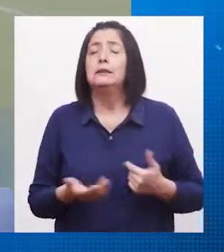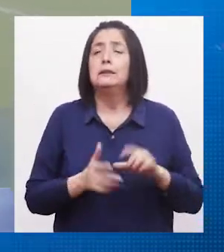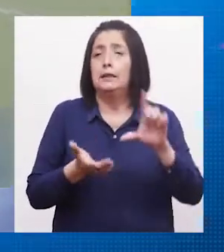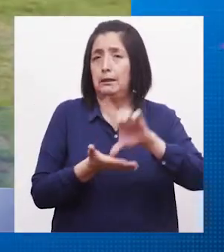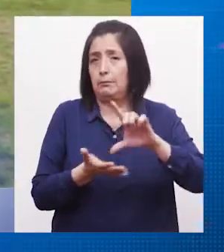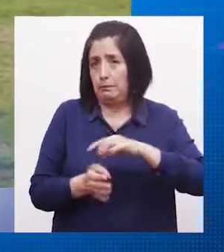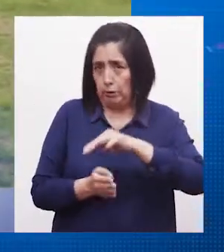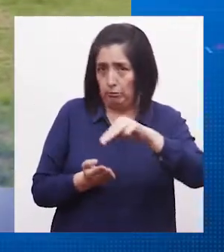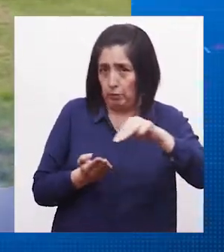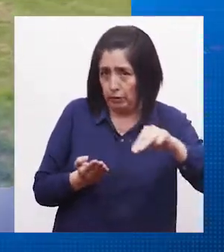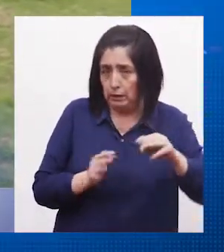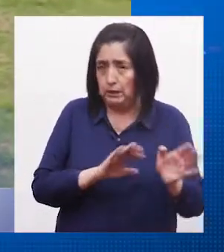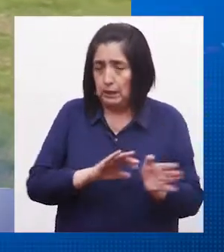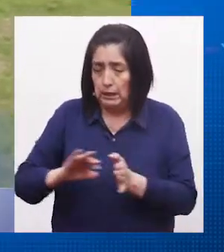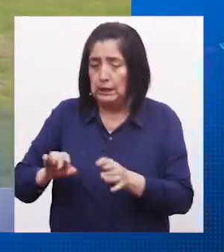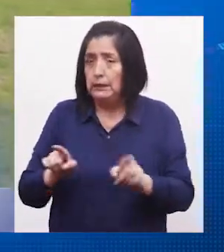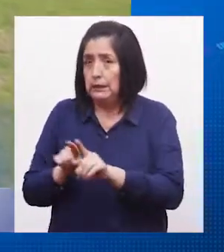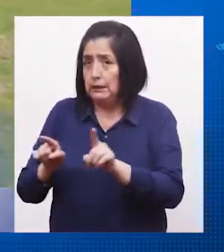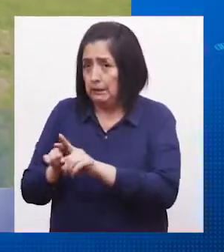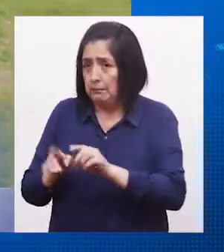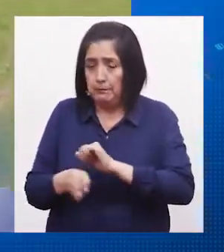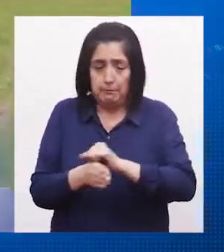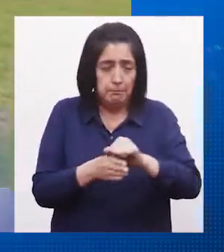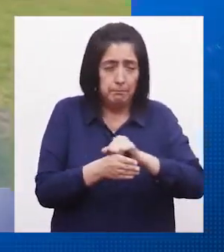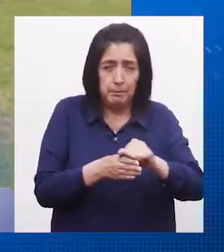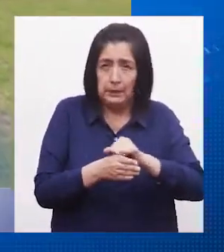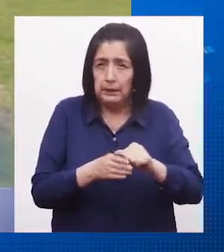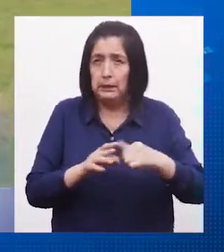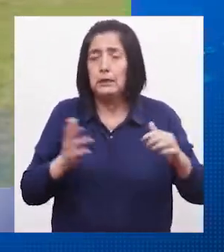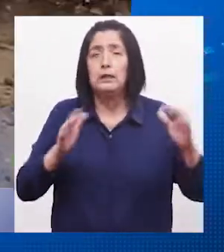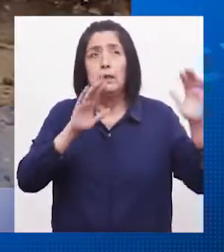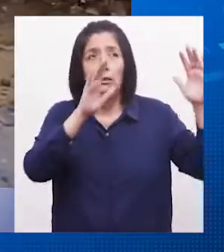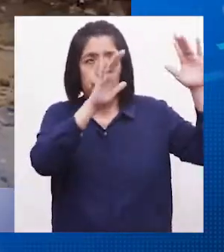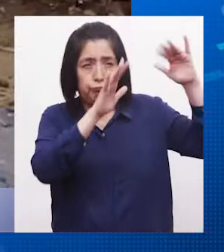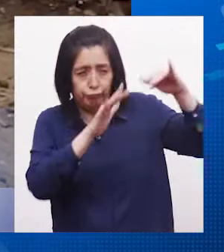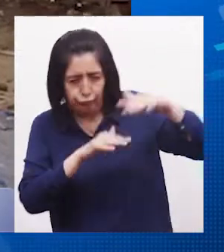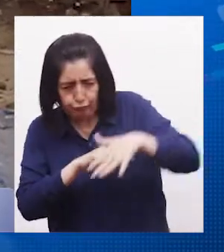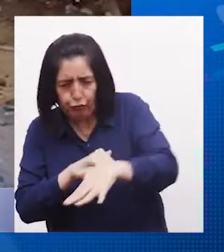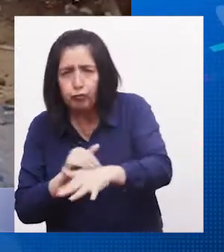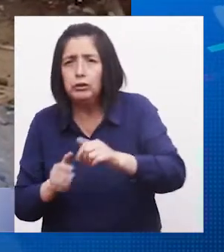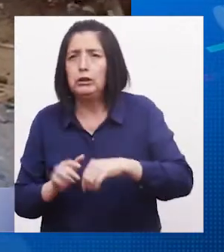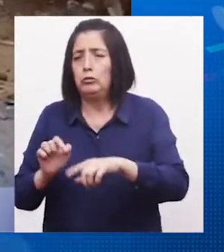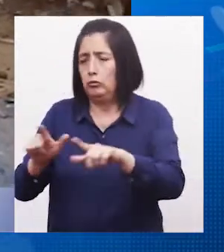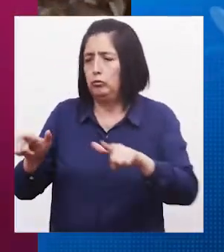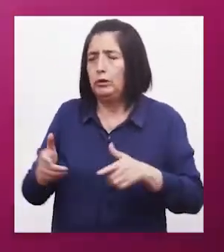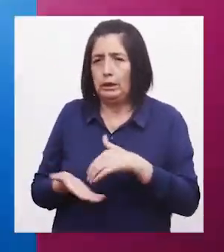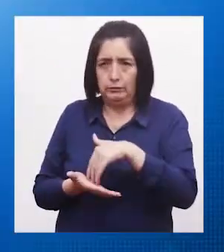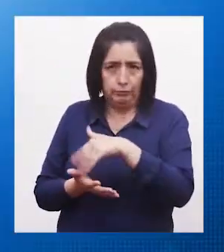Metropolitana También se desarrollaron simulacros de deslizamientos En zonas vulnerables de la región